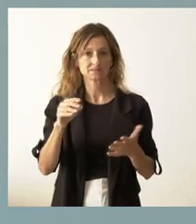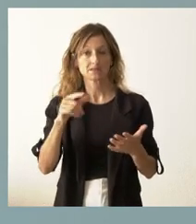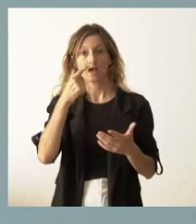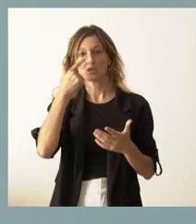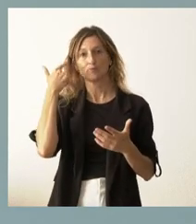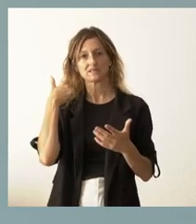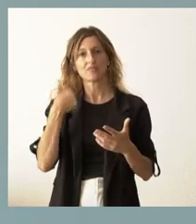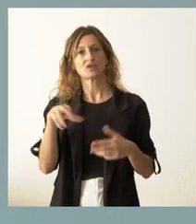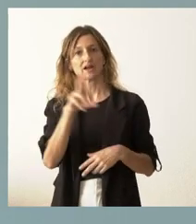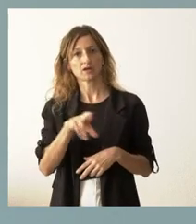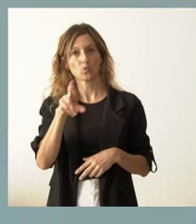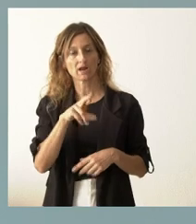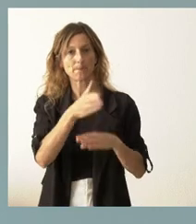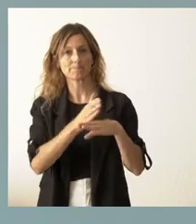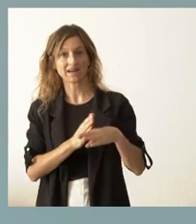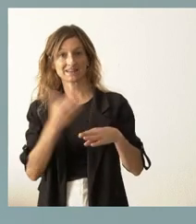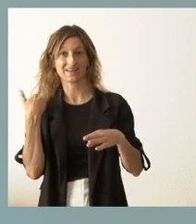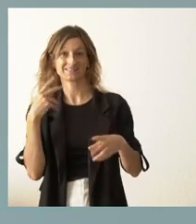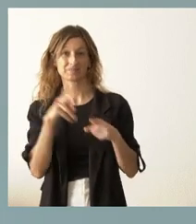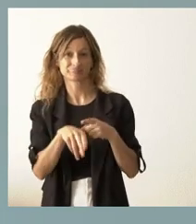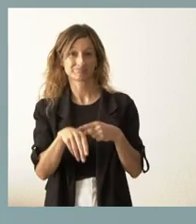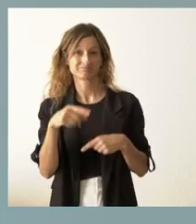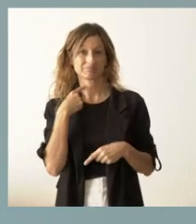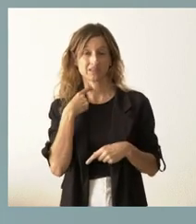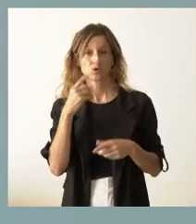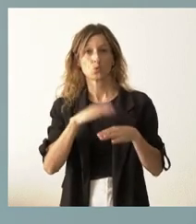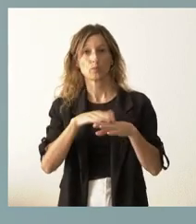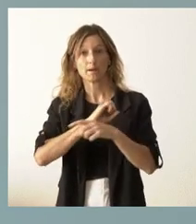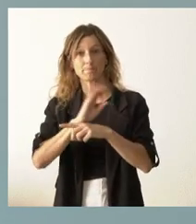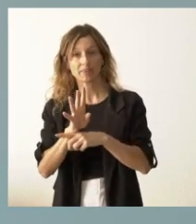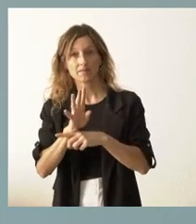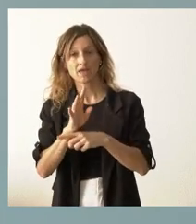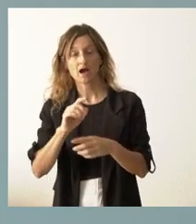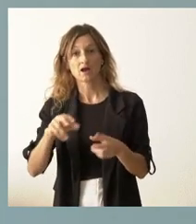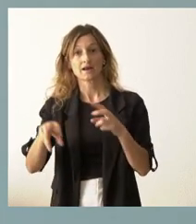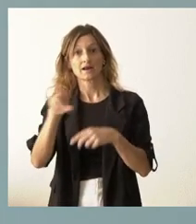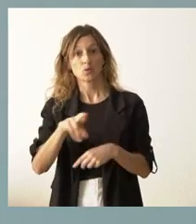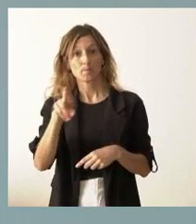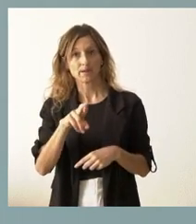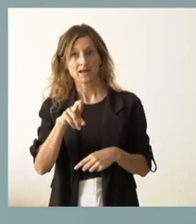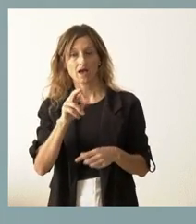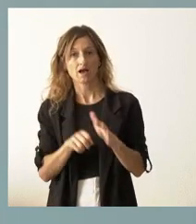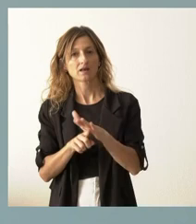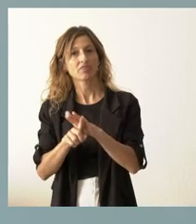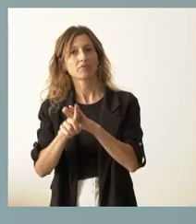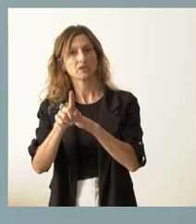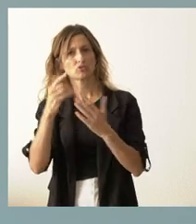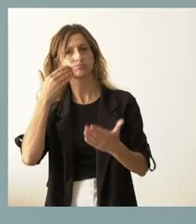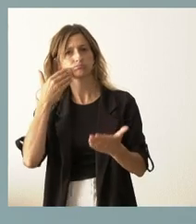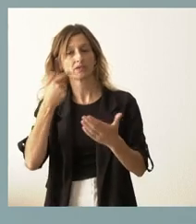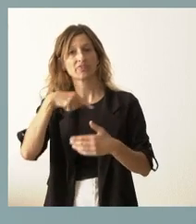pasado se recuperó una parte de lo que se perdió como consecuencia de la pandemia, la recuperación no fue en total y ahora el crecimiento está siendo muy relevante.